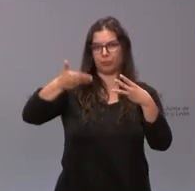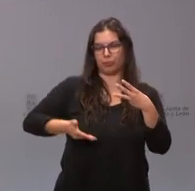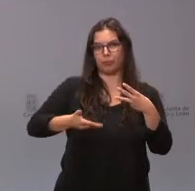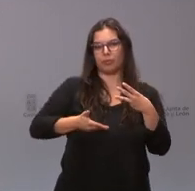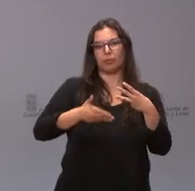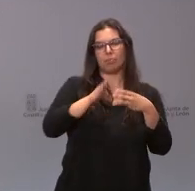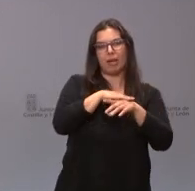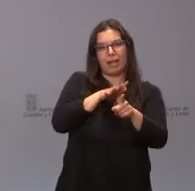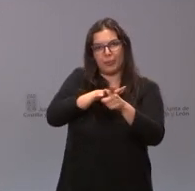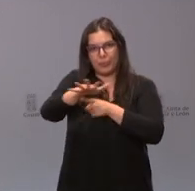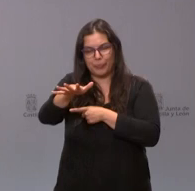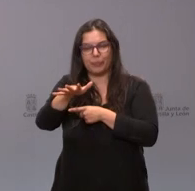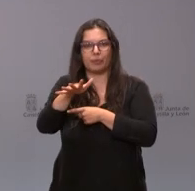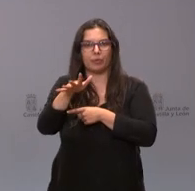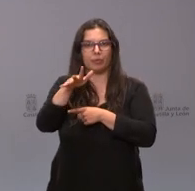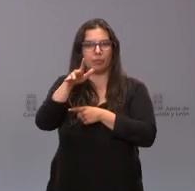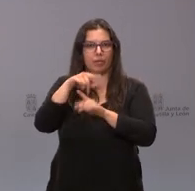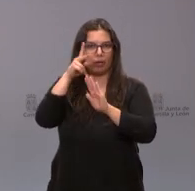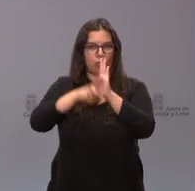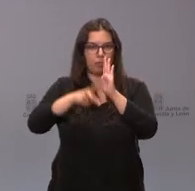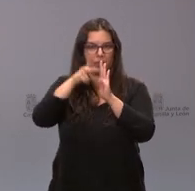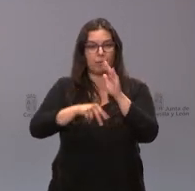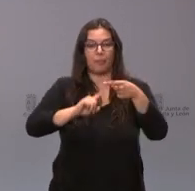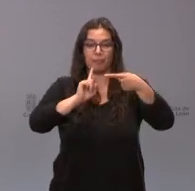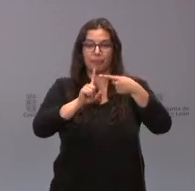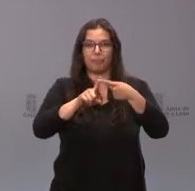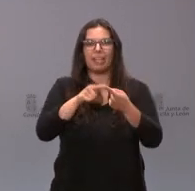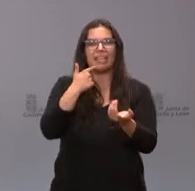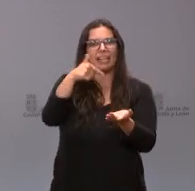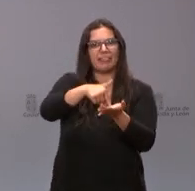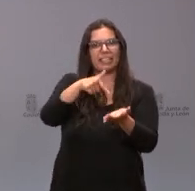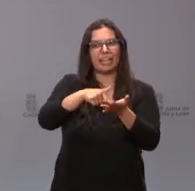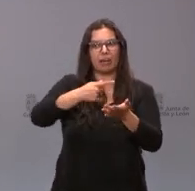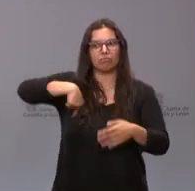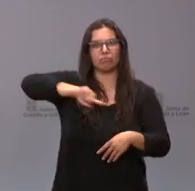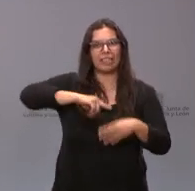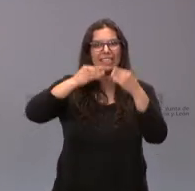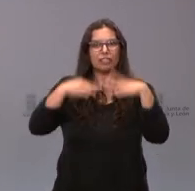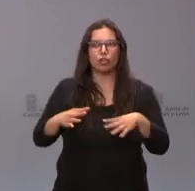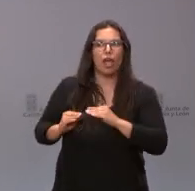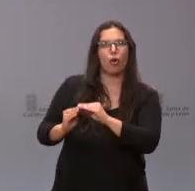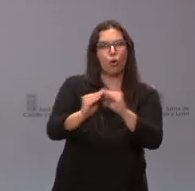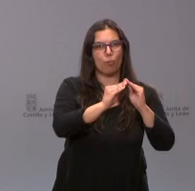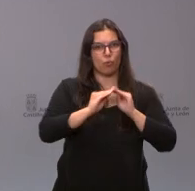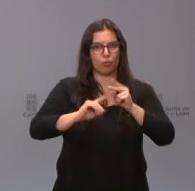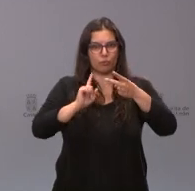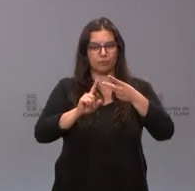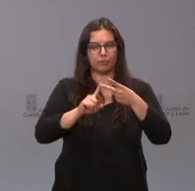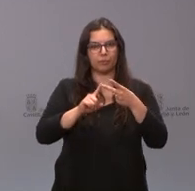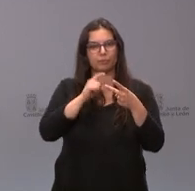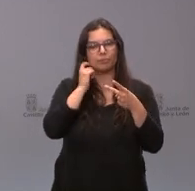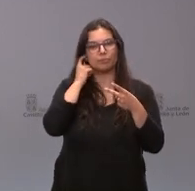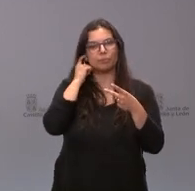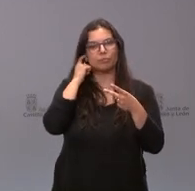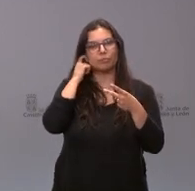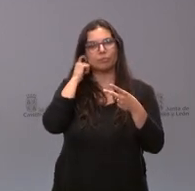relación con esta nueva normativa. En primer lugar, el reivindicar nuestra historia común. En segundo lugar, el que